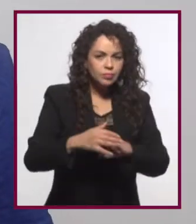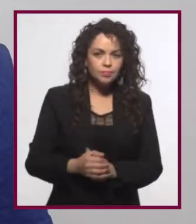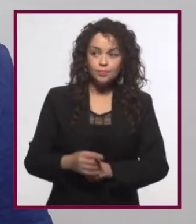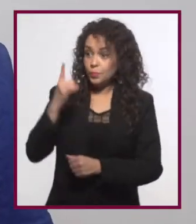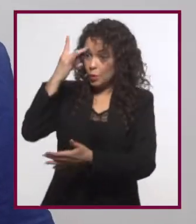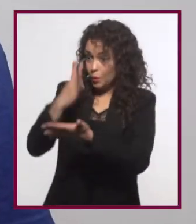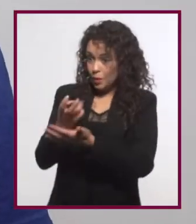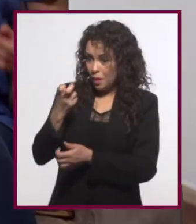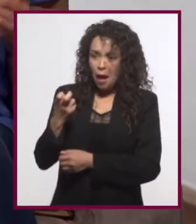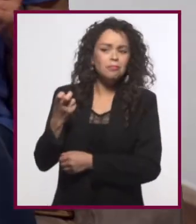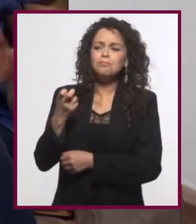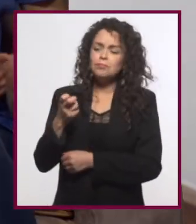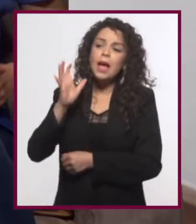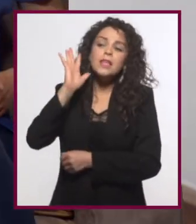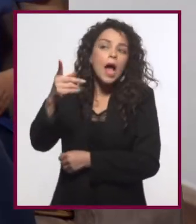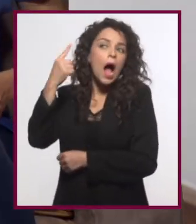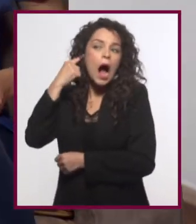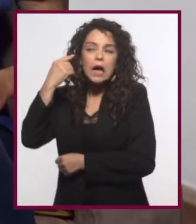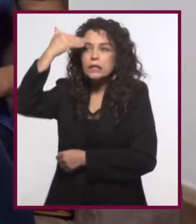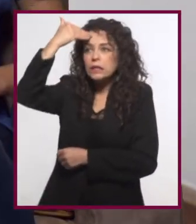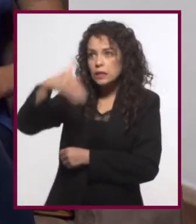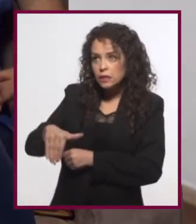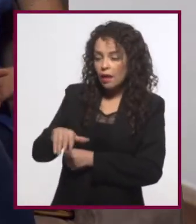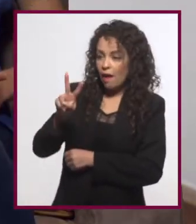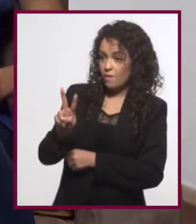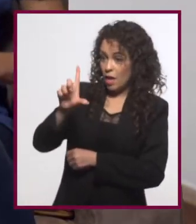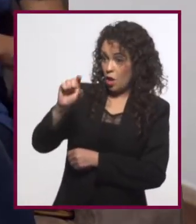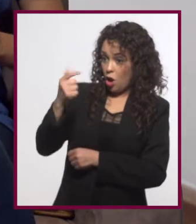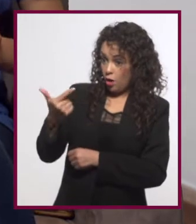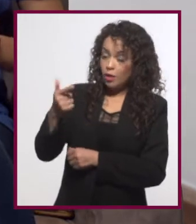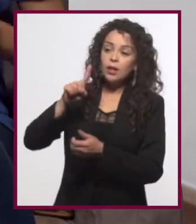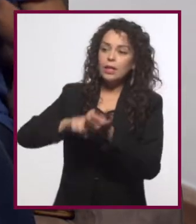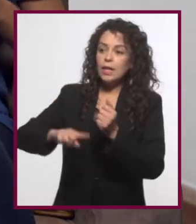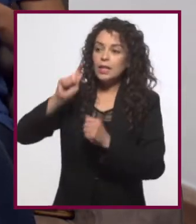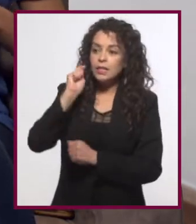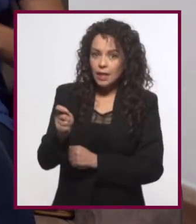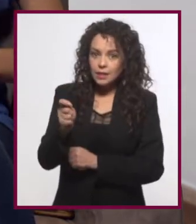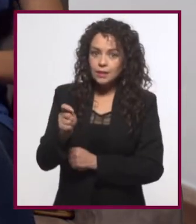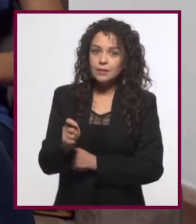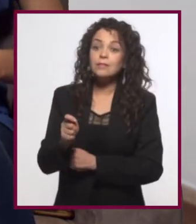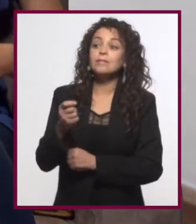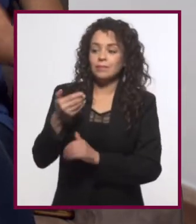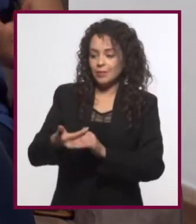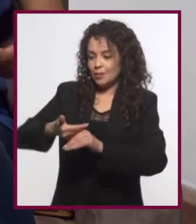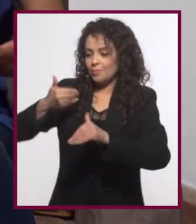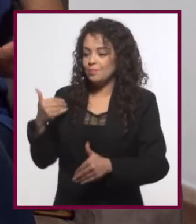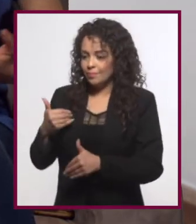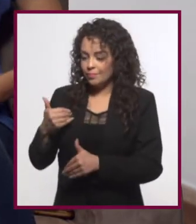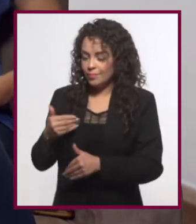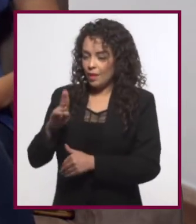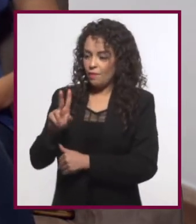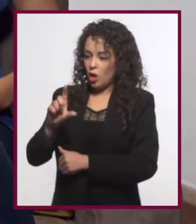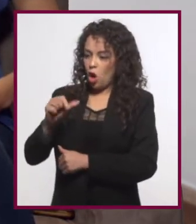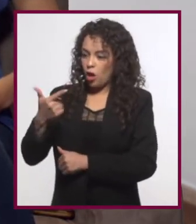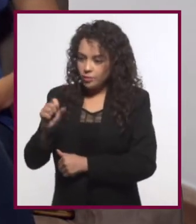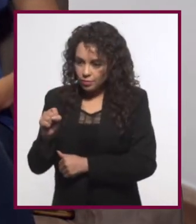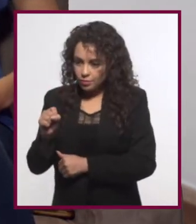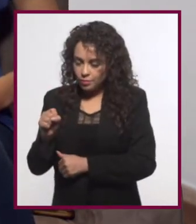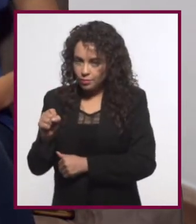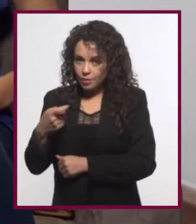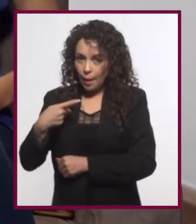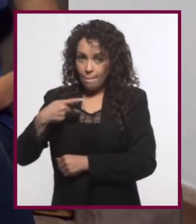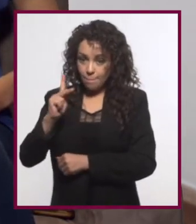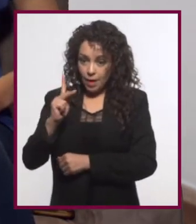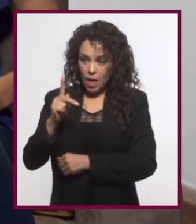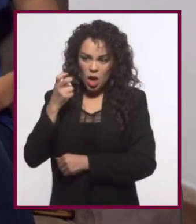solo esto. Como ya escuchamos y podemos deducir, los blogs son los antecesores de los blogs. Pero antes